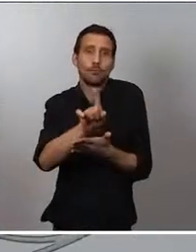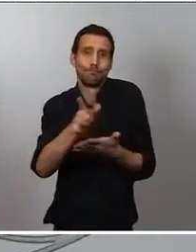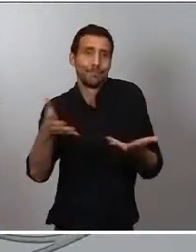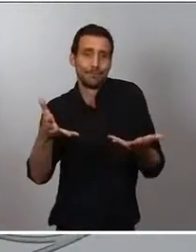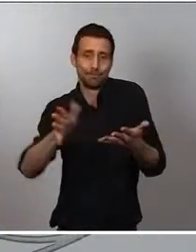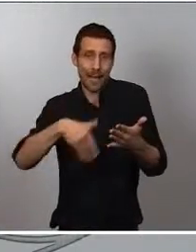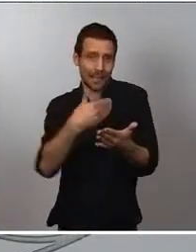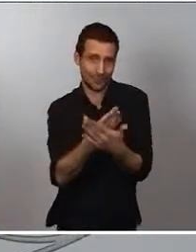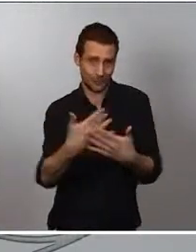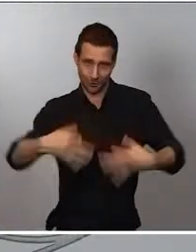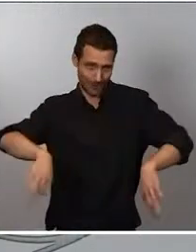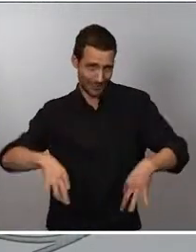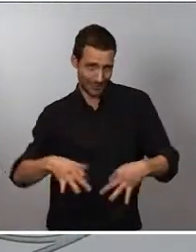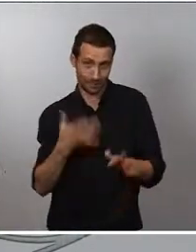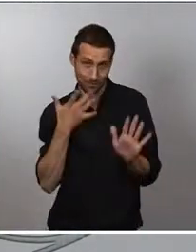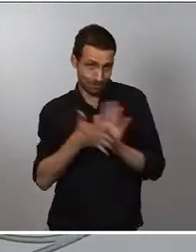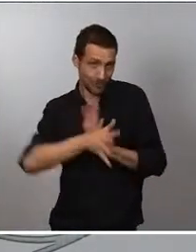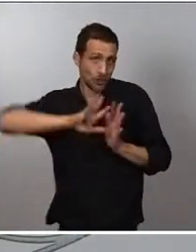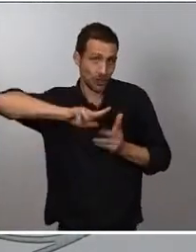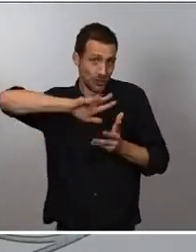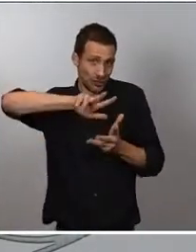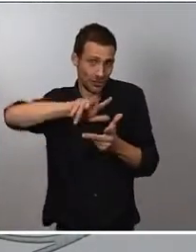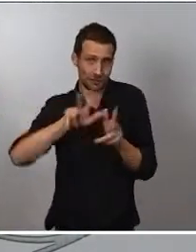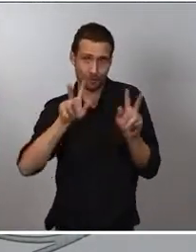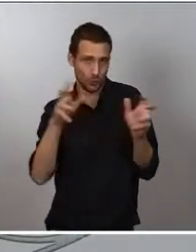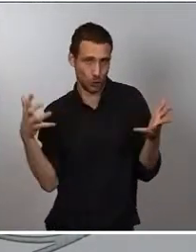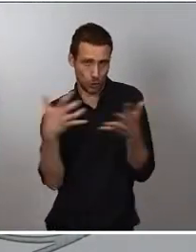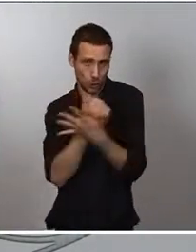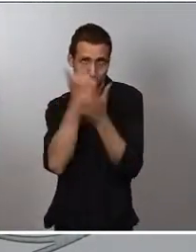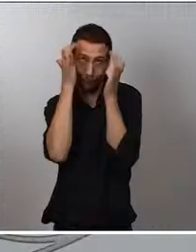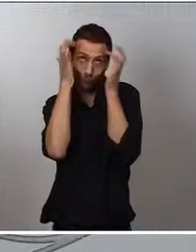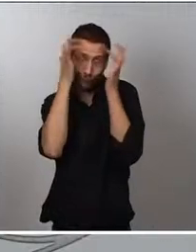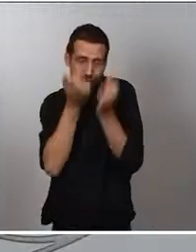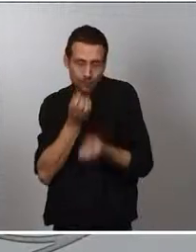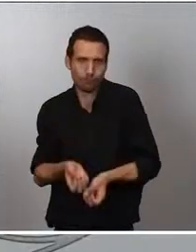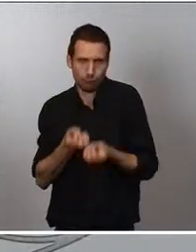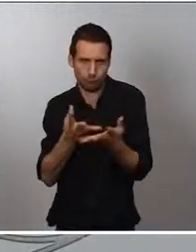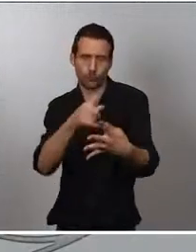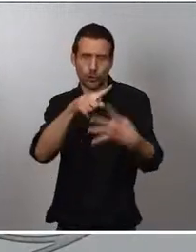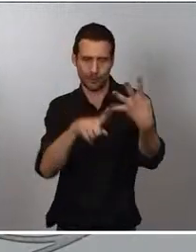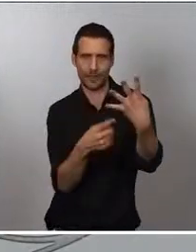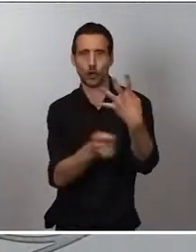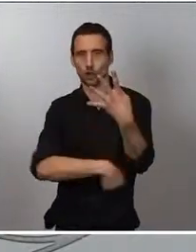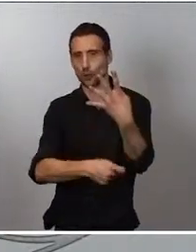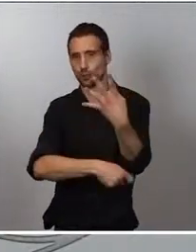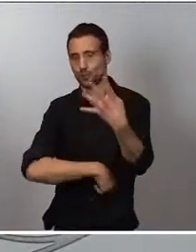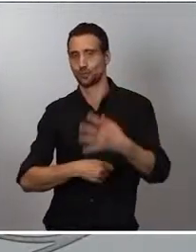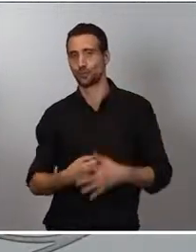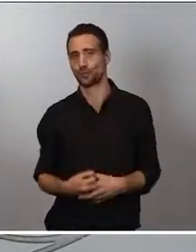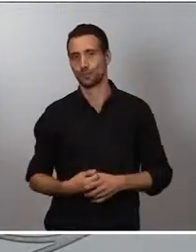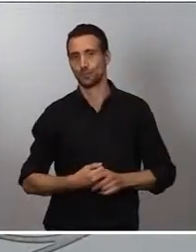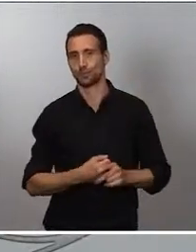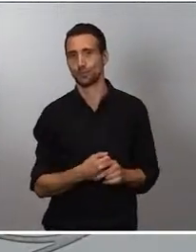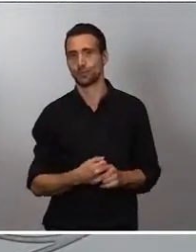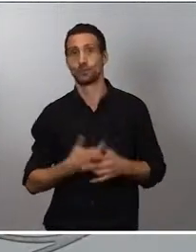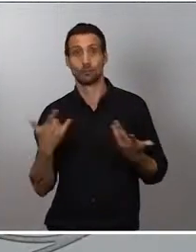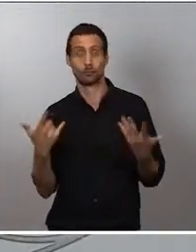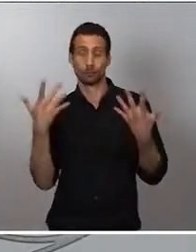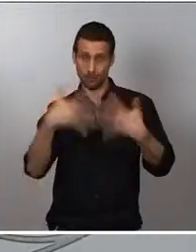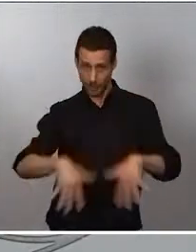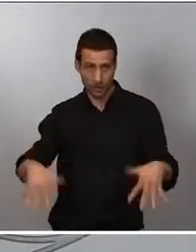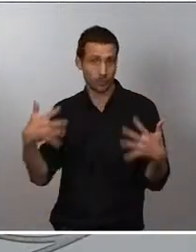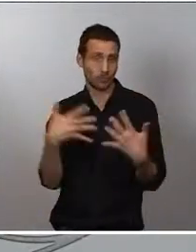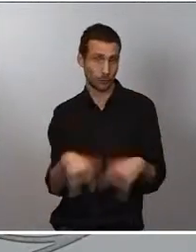esperanzadores que estamos teniendo. Comienzo como cada comparecencia que tengo ante ustedes cada miércoles, haciendo una